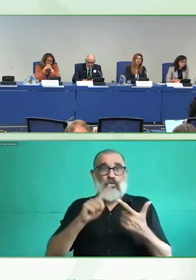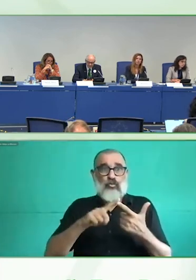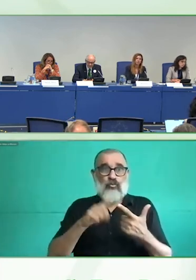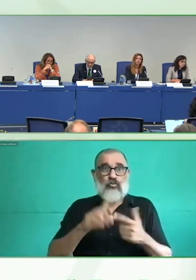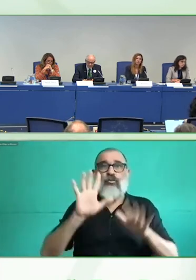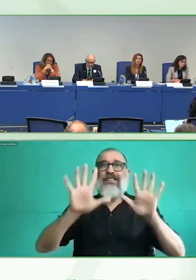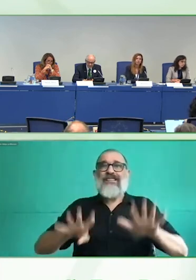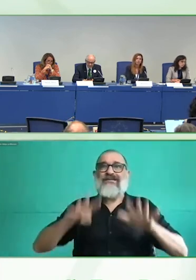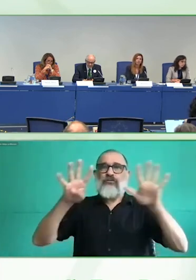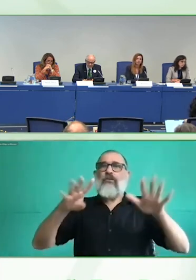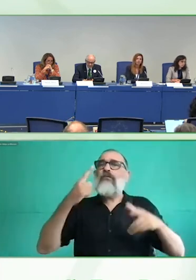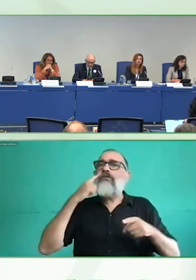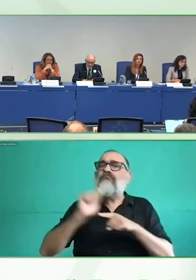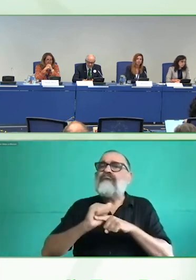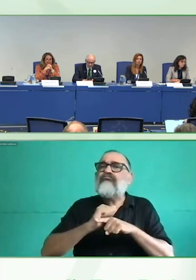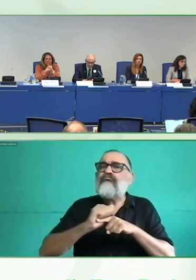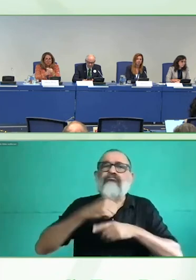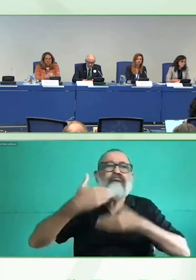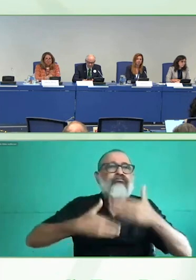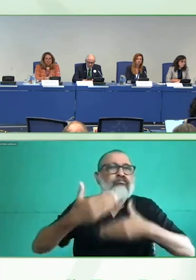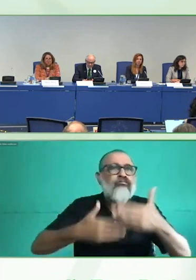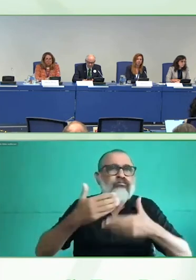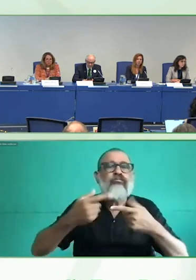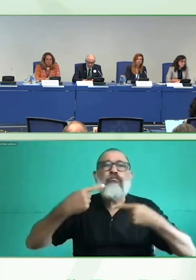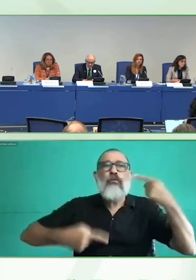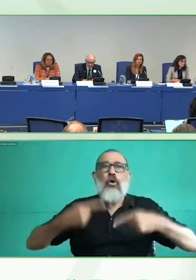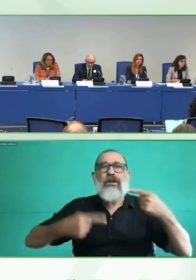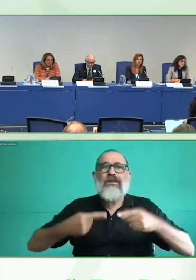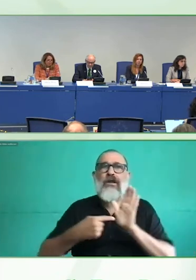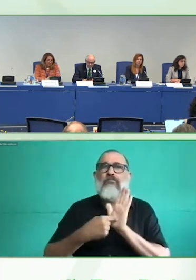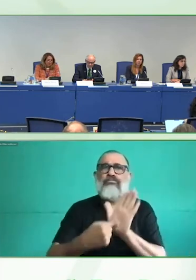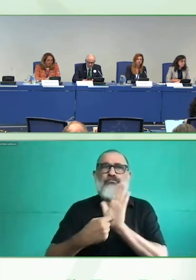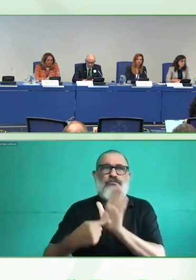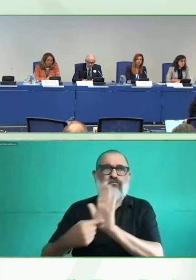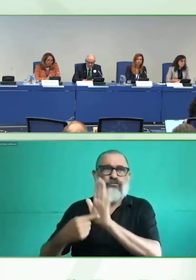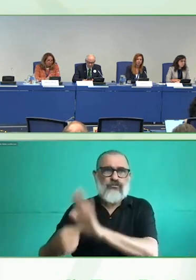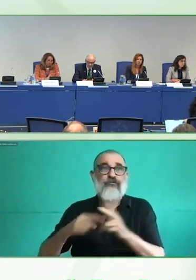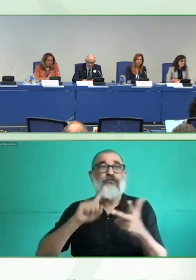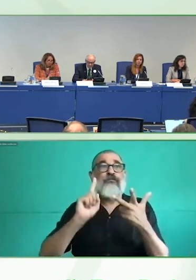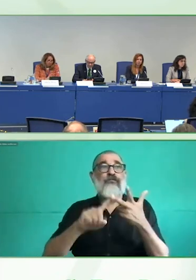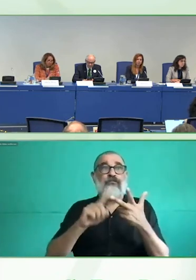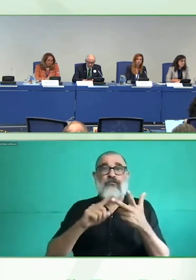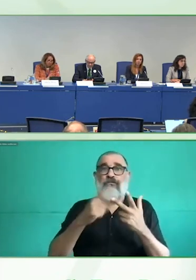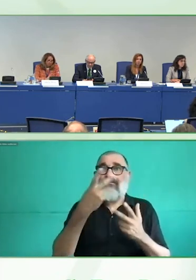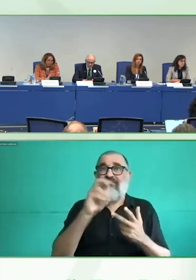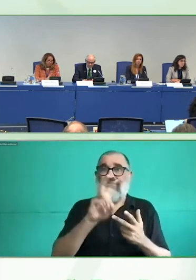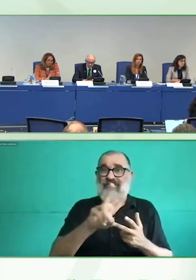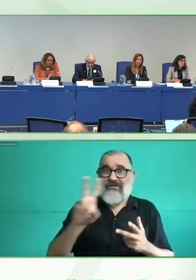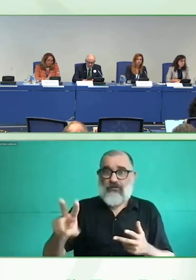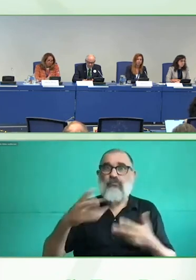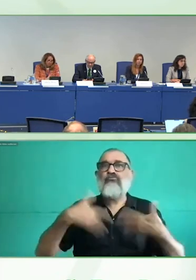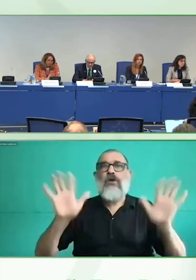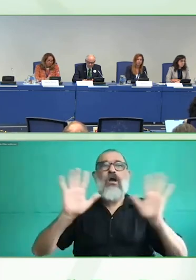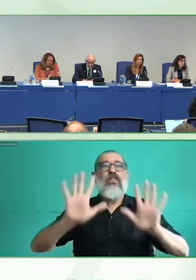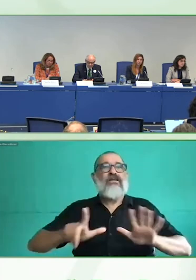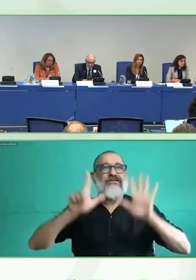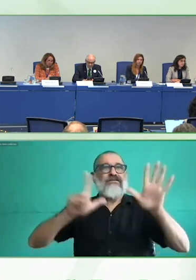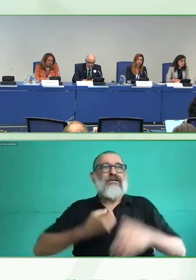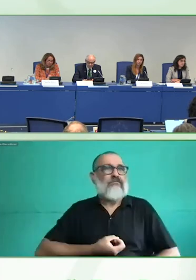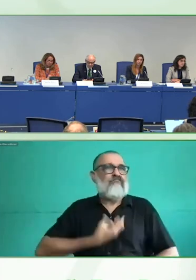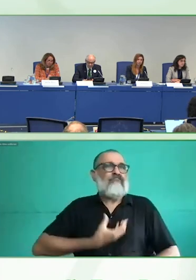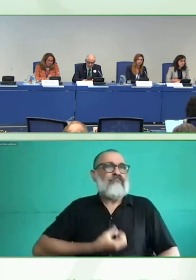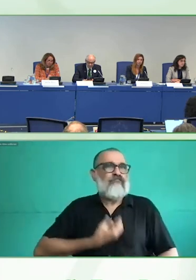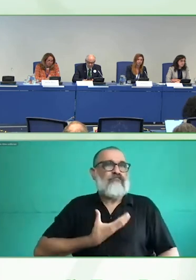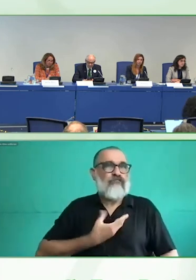versión, 2023, los temas de la conferencia refieren a la vida independiente, participación política y TIC, parte de los